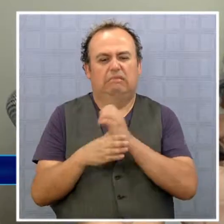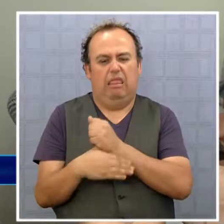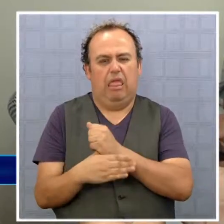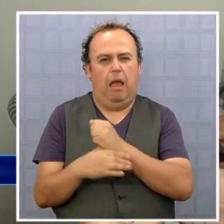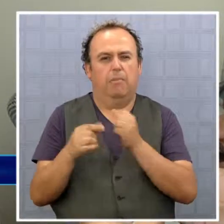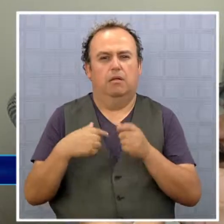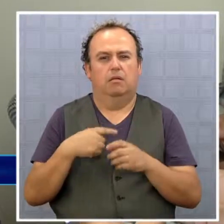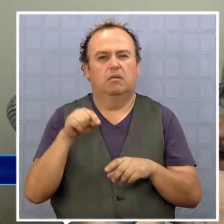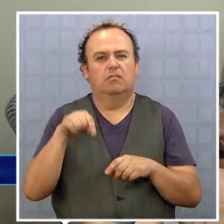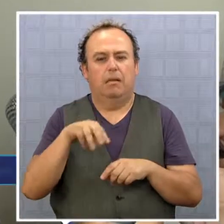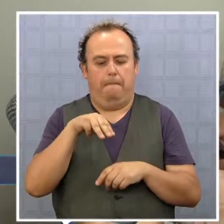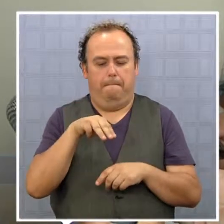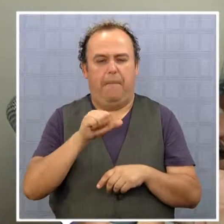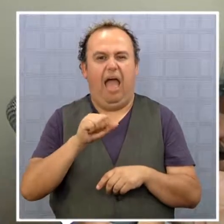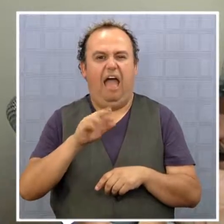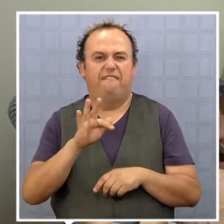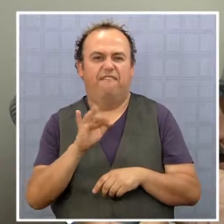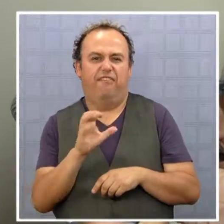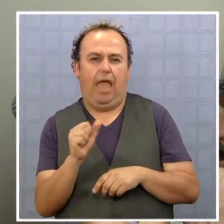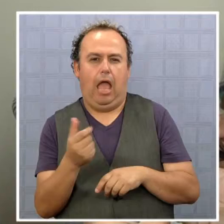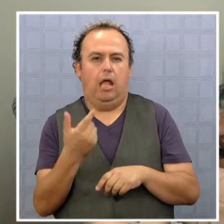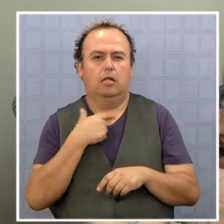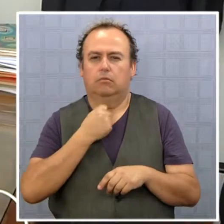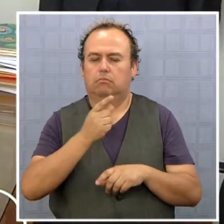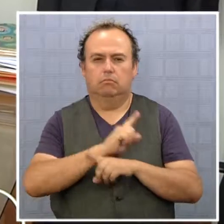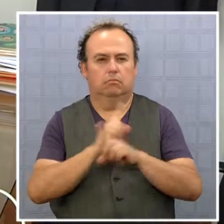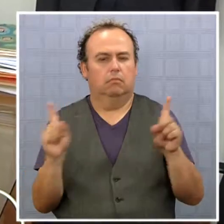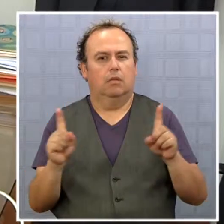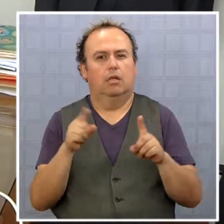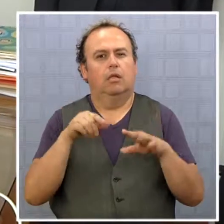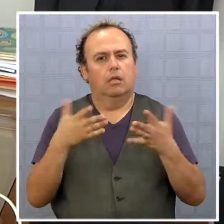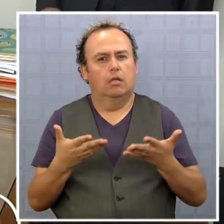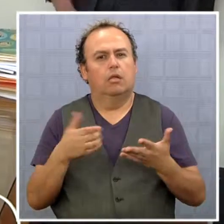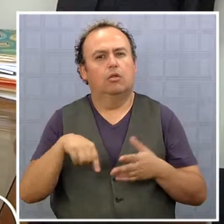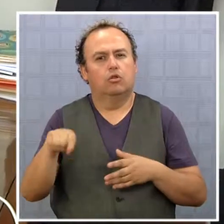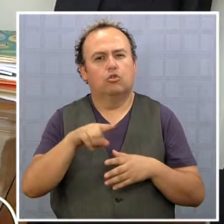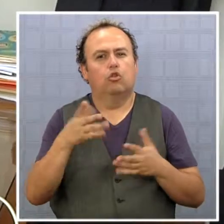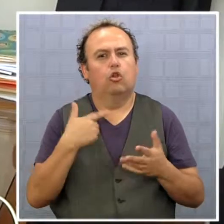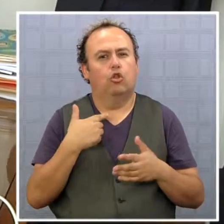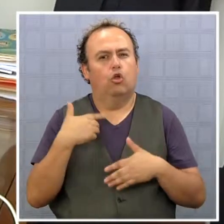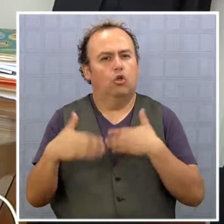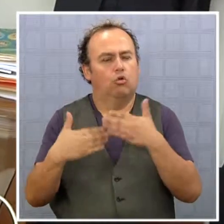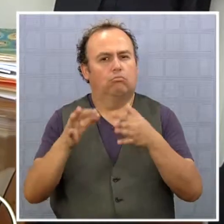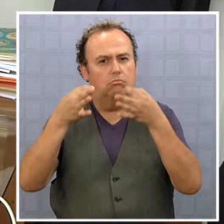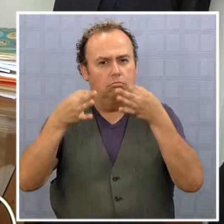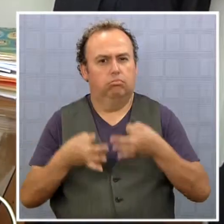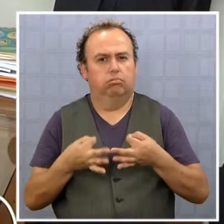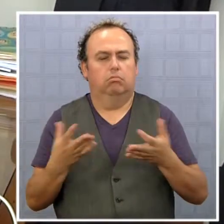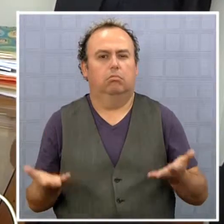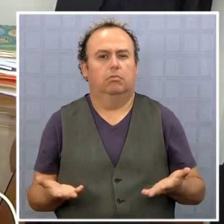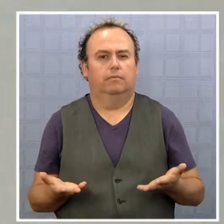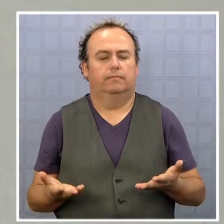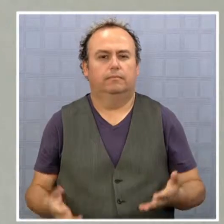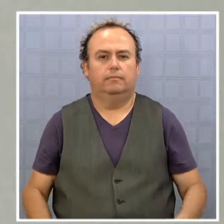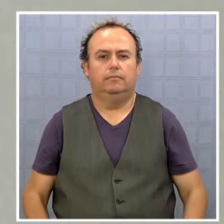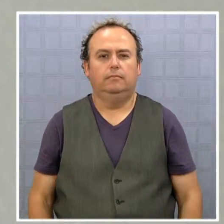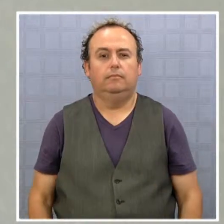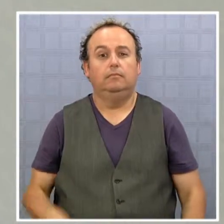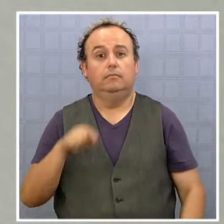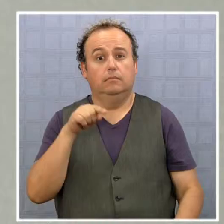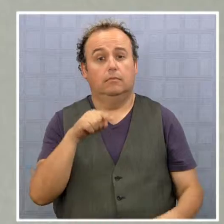de poder romper las mafias que están instaladas en nuestra ciudad y que impiden que la ciudadanía, la soberanía popular, se empodere como corresponde.